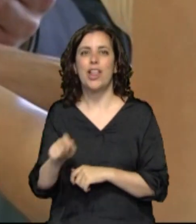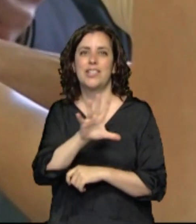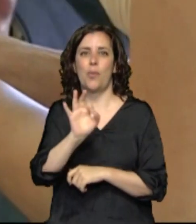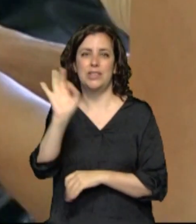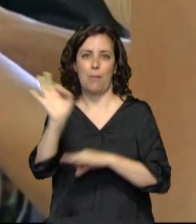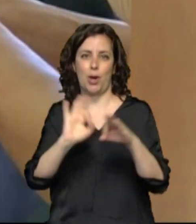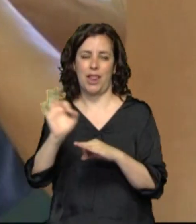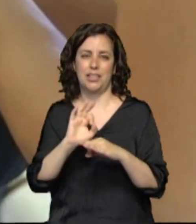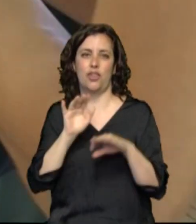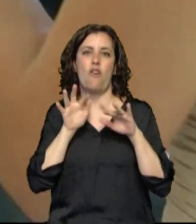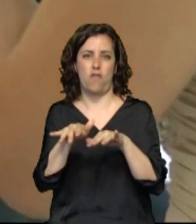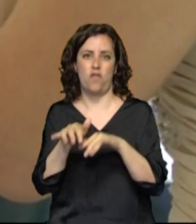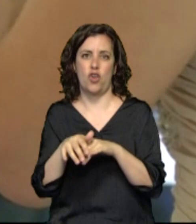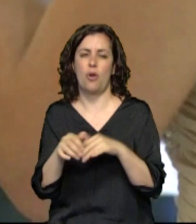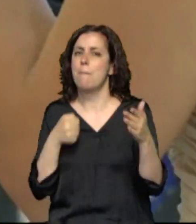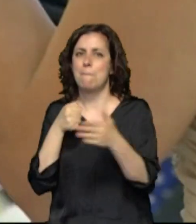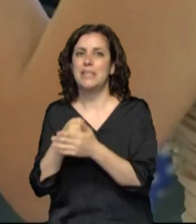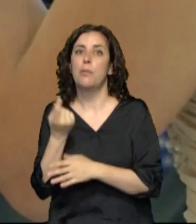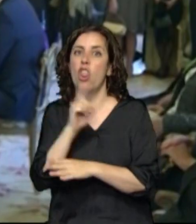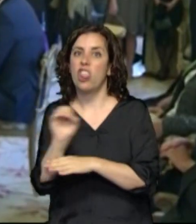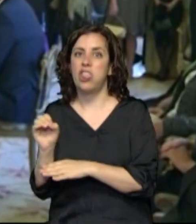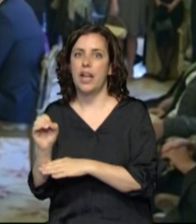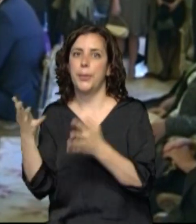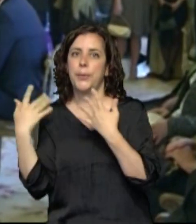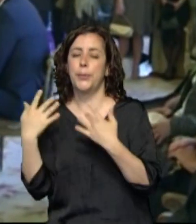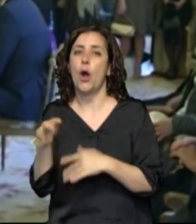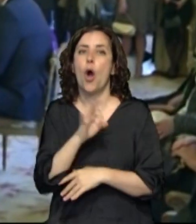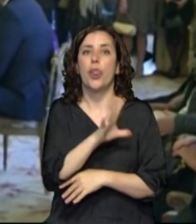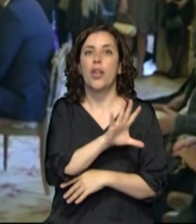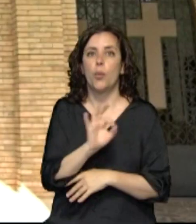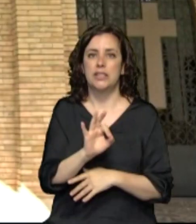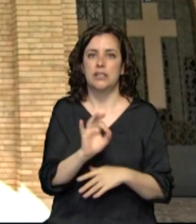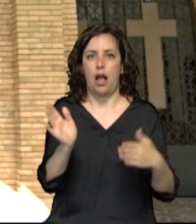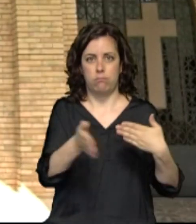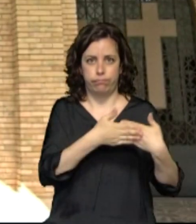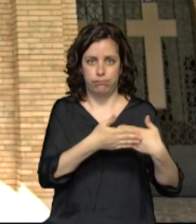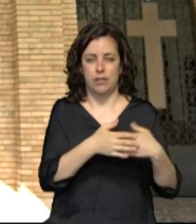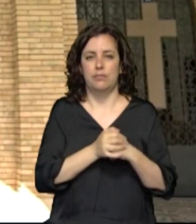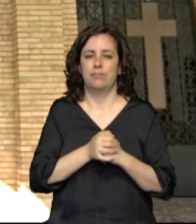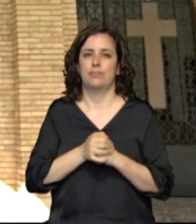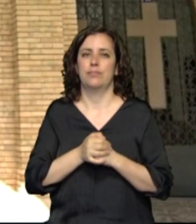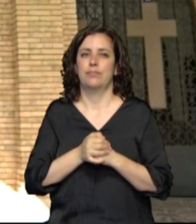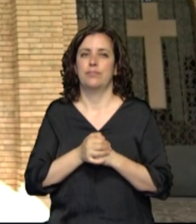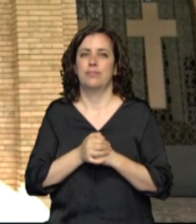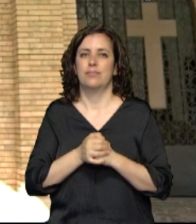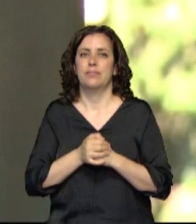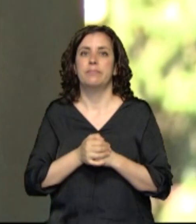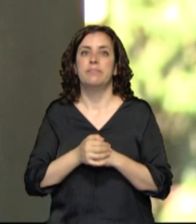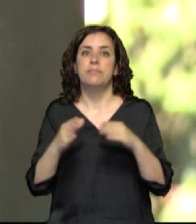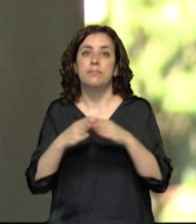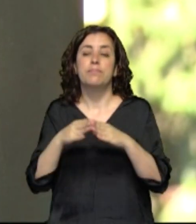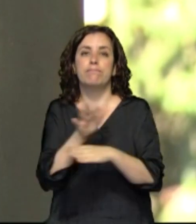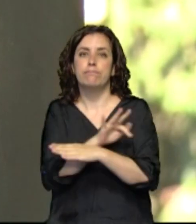50%, sin superar los 100 invitados al aire libre o los 50 en espacios cerrados. Podrán acudir más personas a los velatorios,